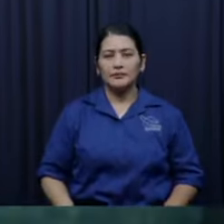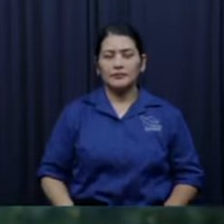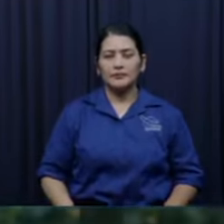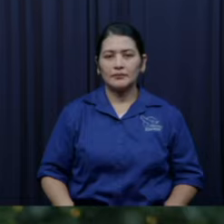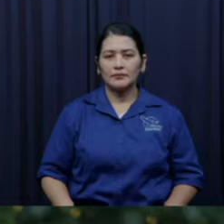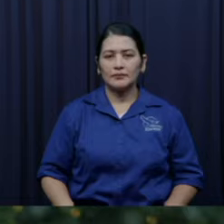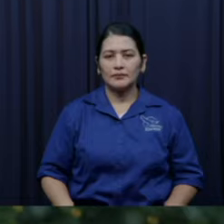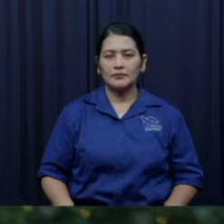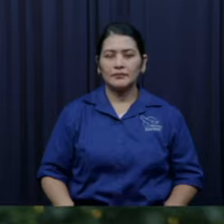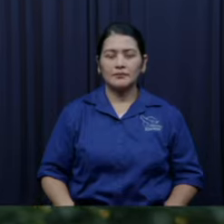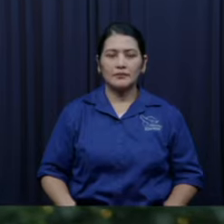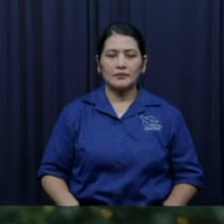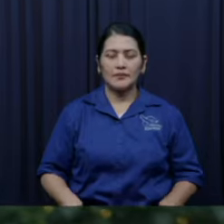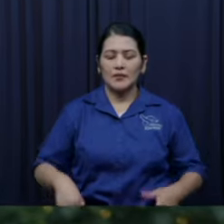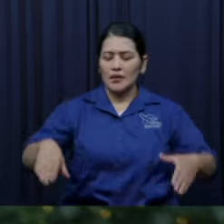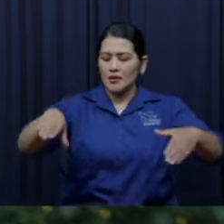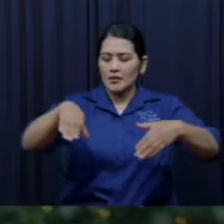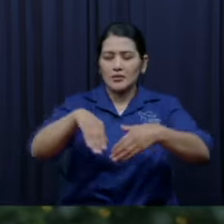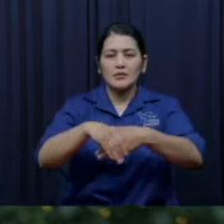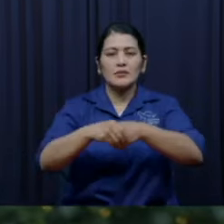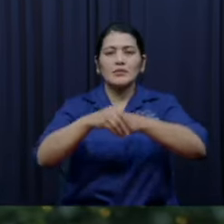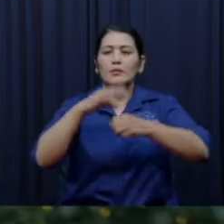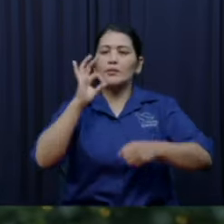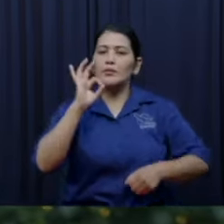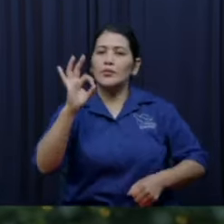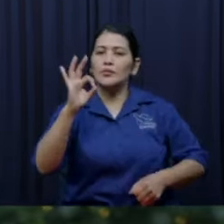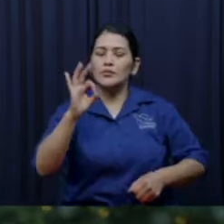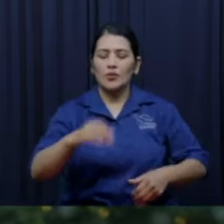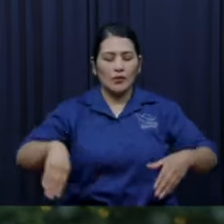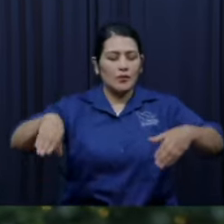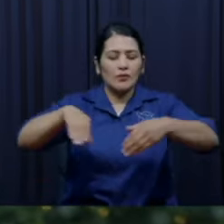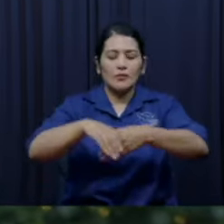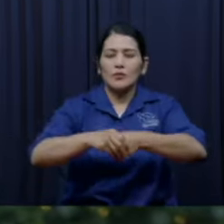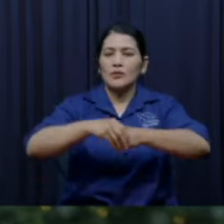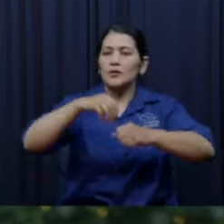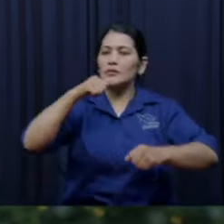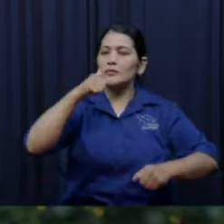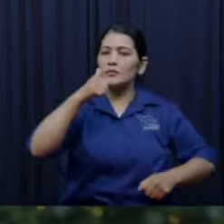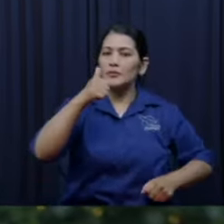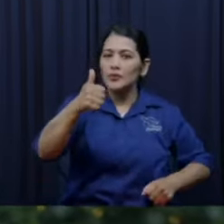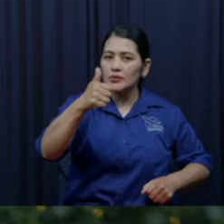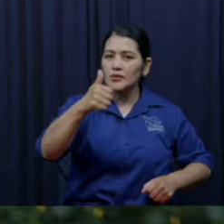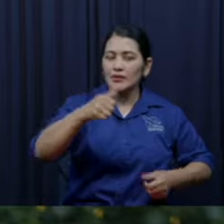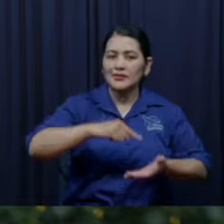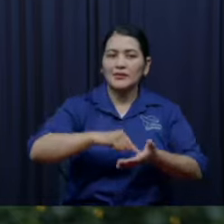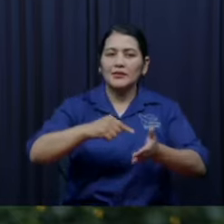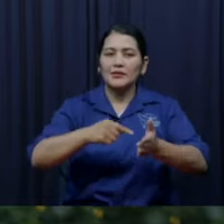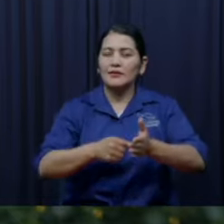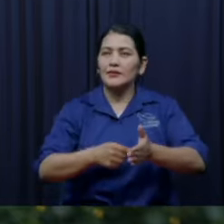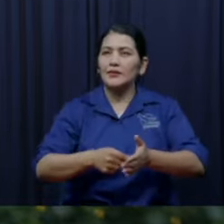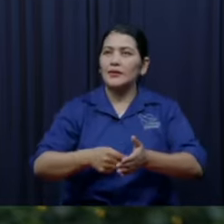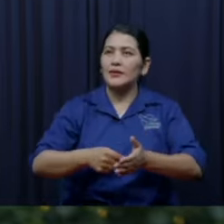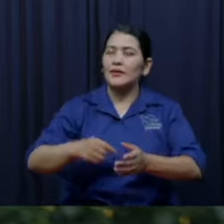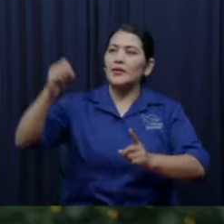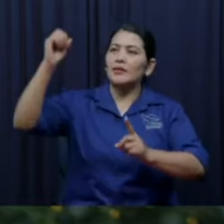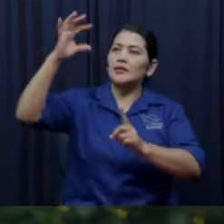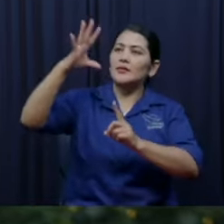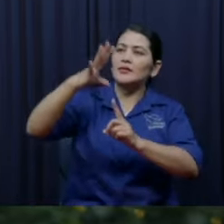tu cónyuge es un tesoro que Dios te dio ahora le toca a los hermanos